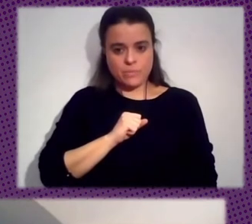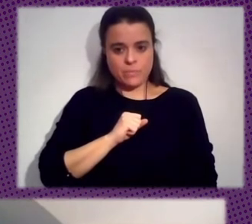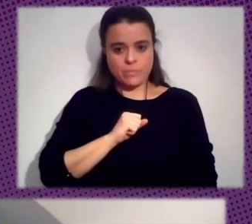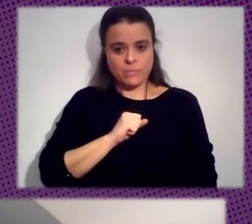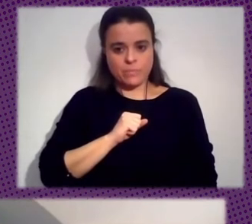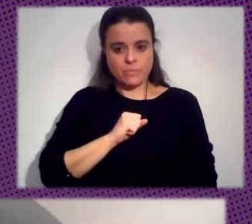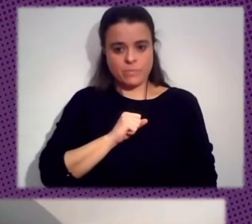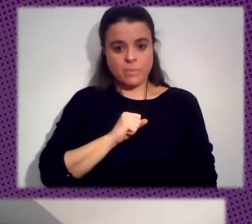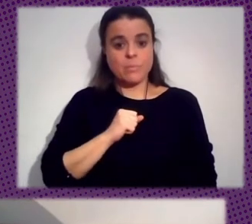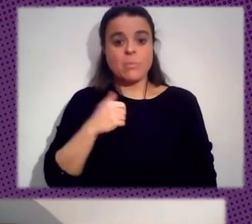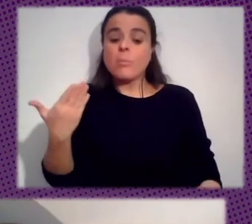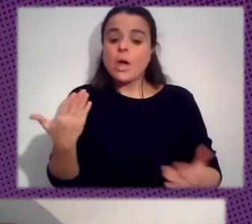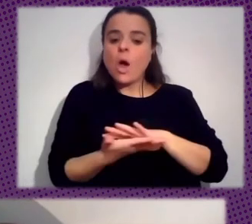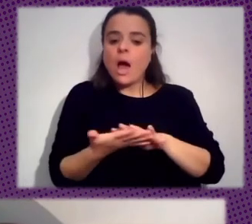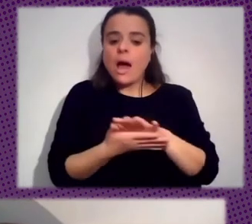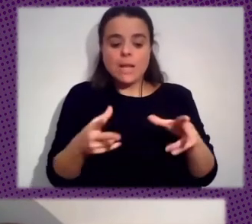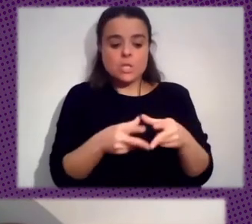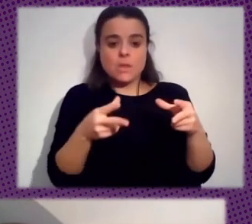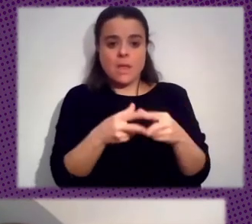No Se Está Hablando De La Sociedad